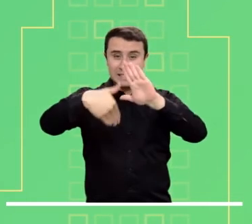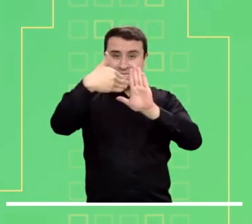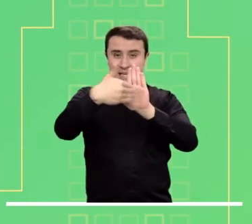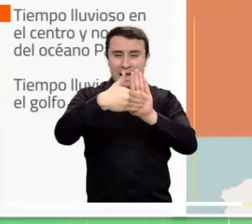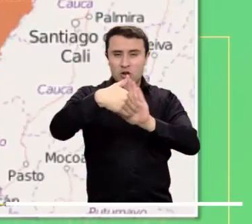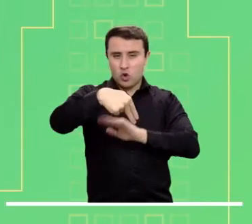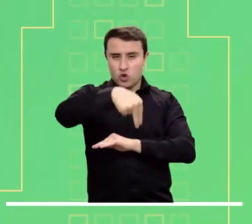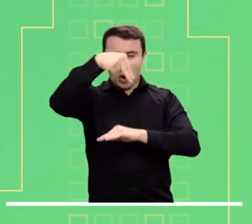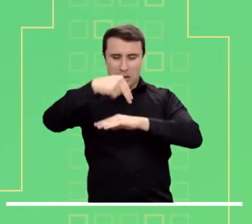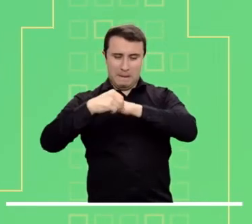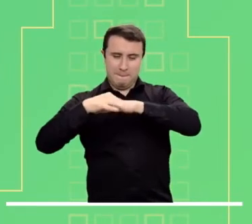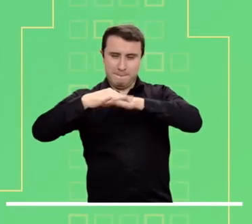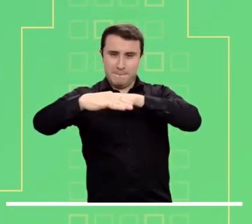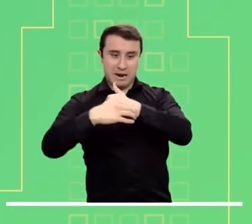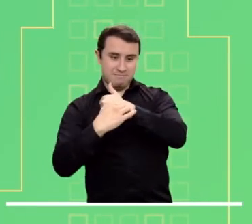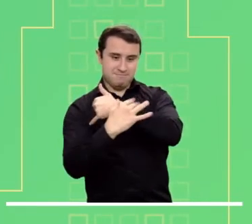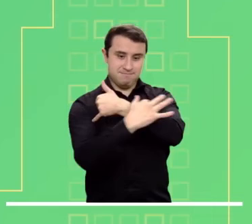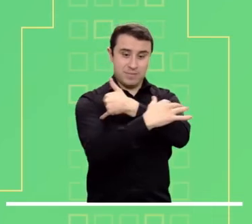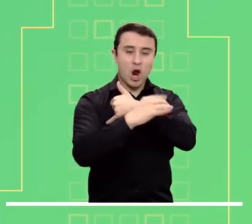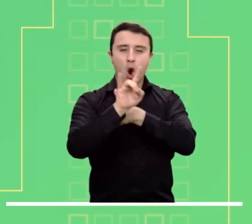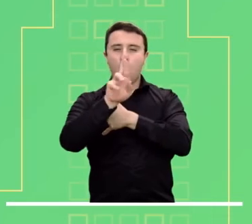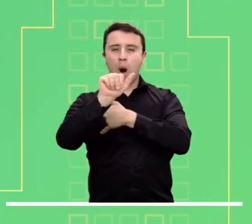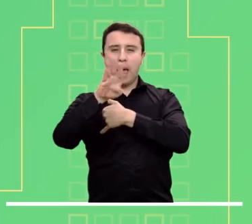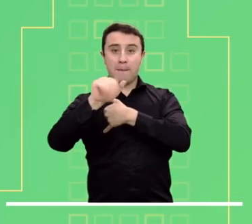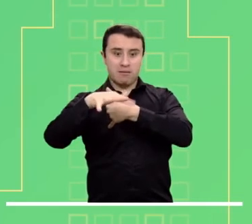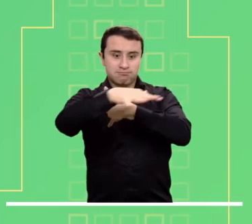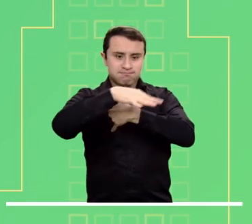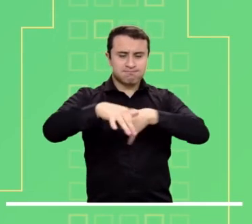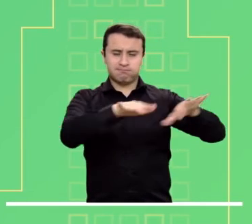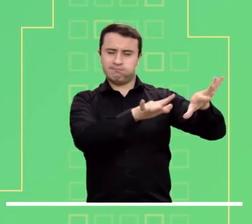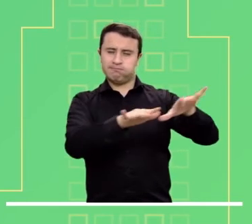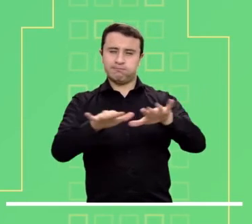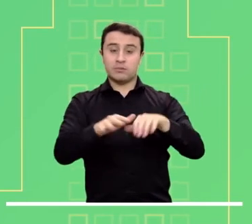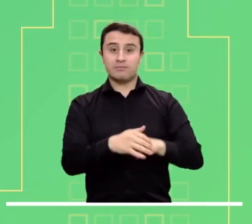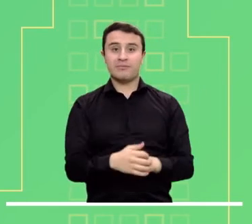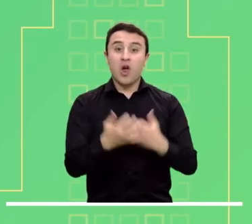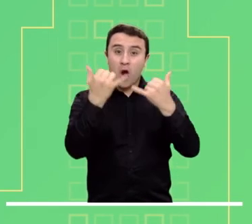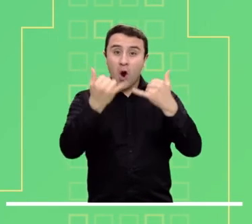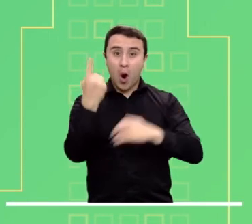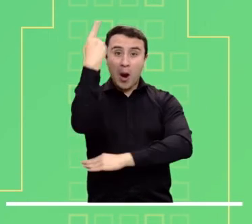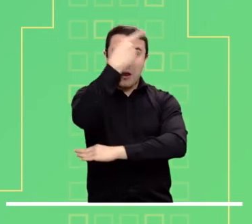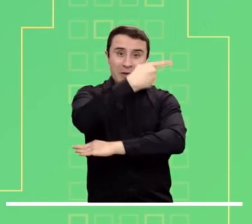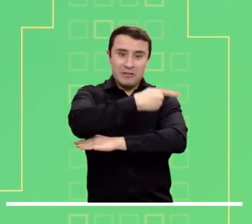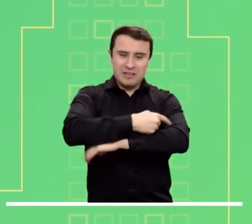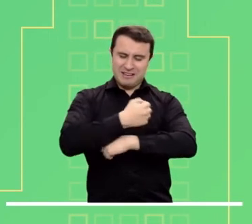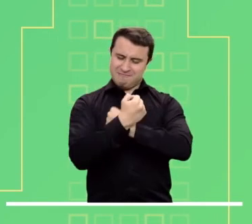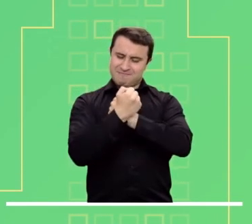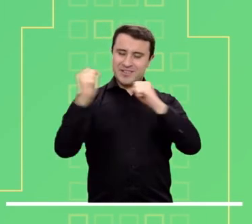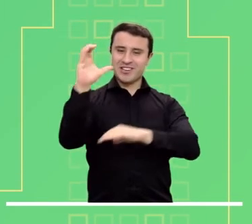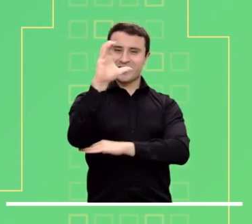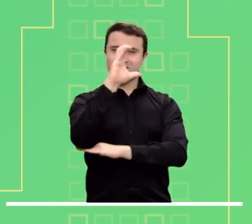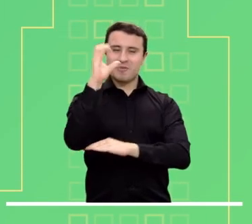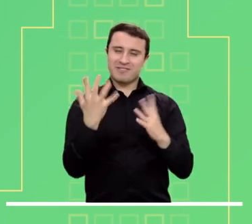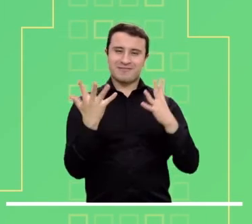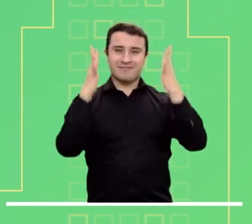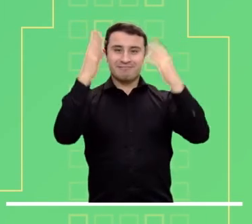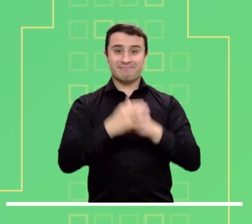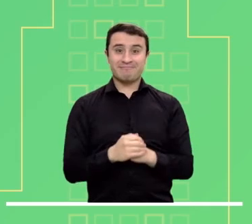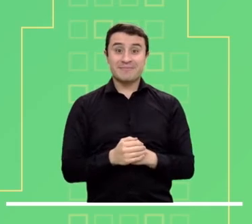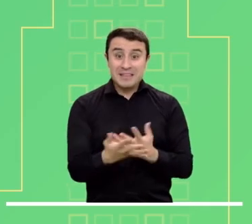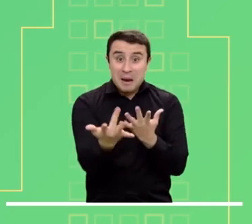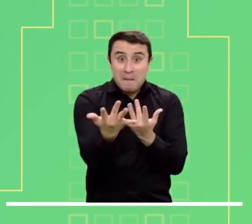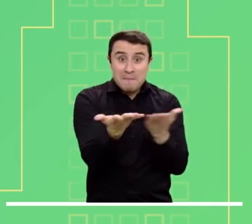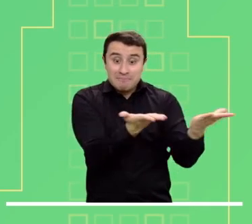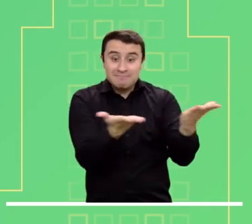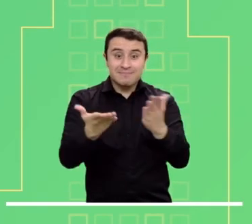Por último, tenemos alerta naranja por tiempo lluvioso en el centro y norte del Océano Pacífico y Golfo de Urabá. Sigan disfrutando de la